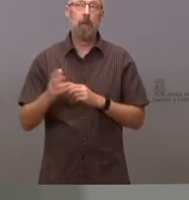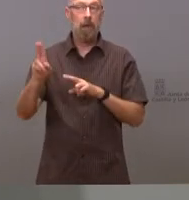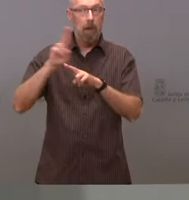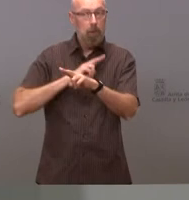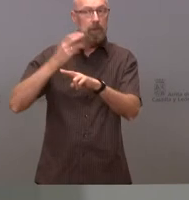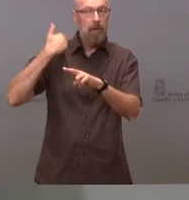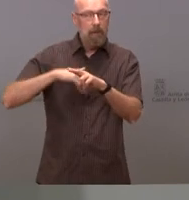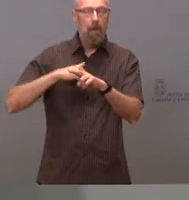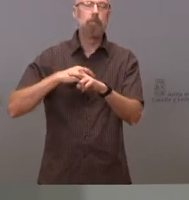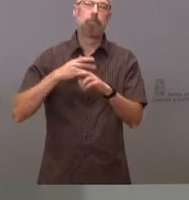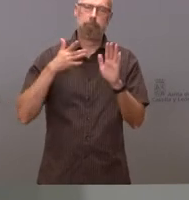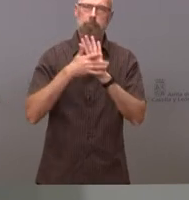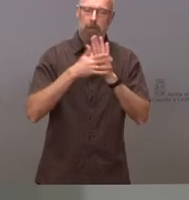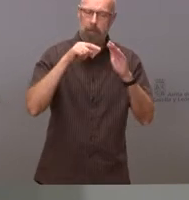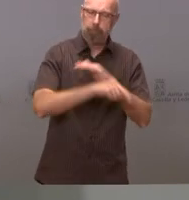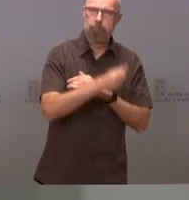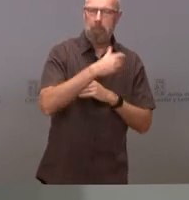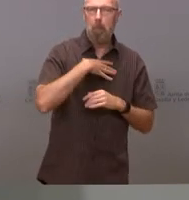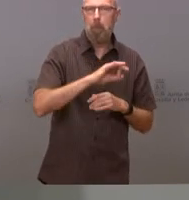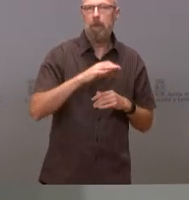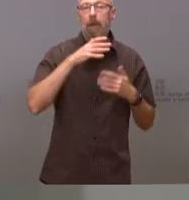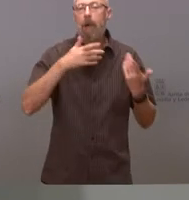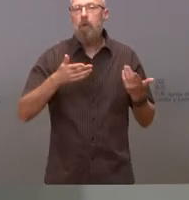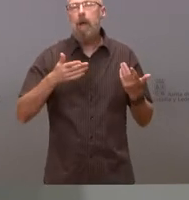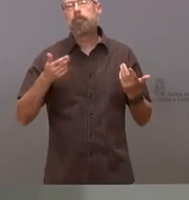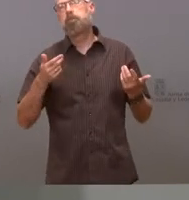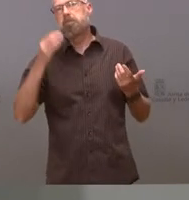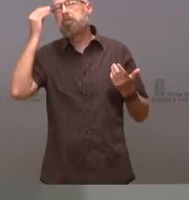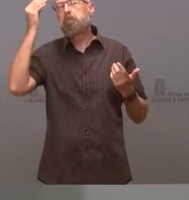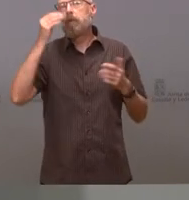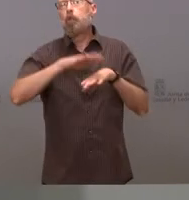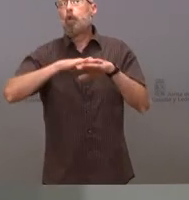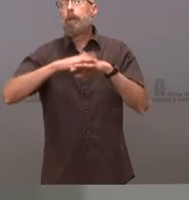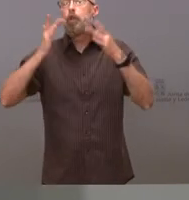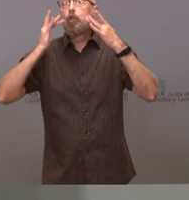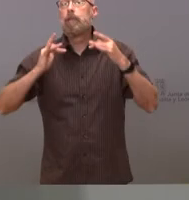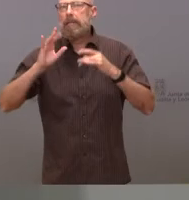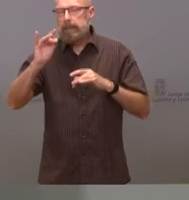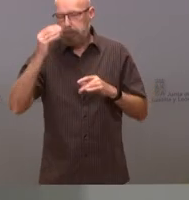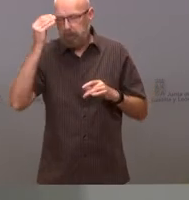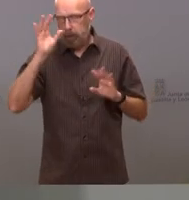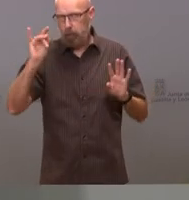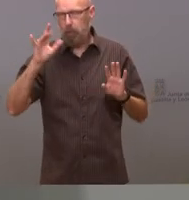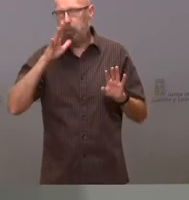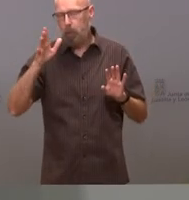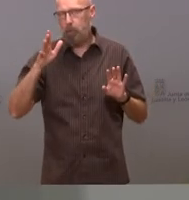presumimos de la neutralidad del gobierno porque es nuestra obligación presumir su neutralidad pero necesitamos una